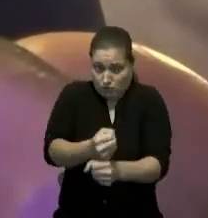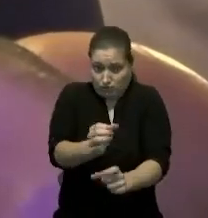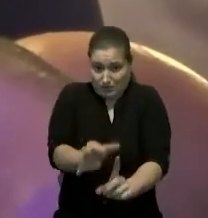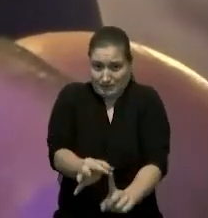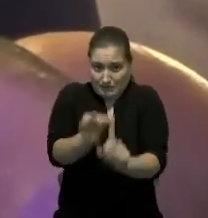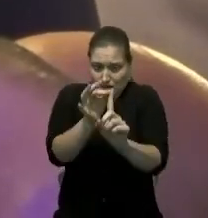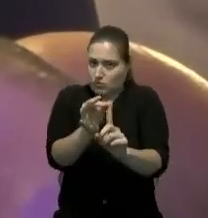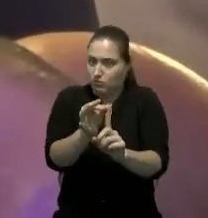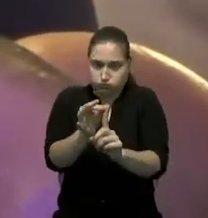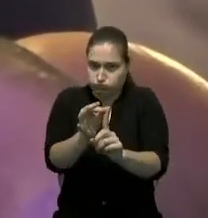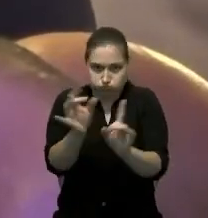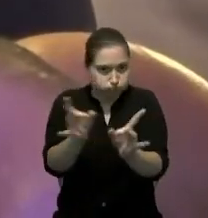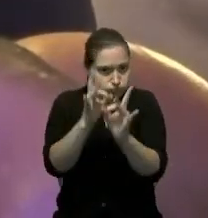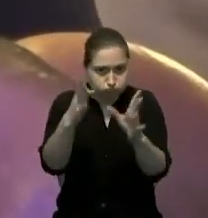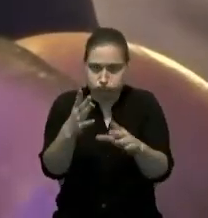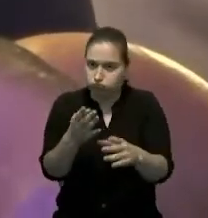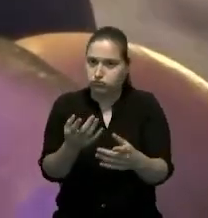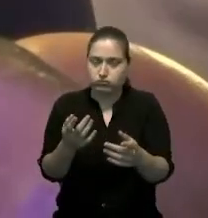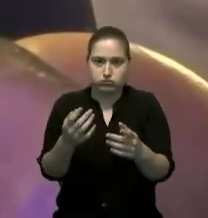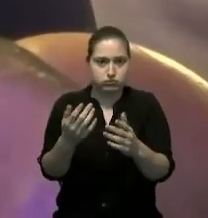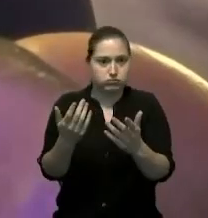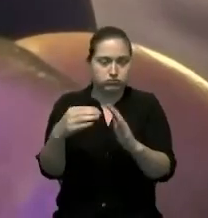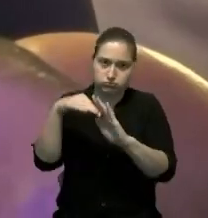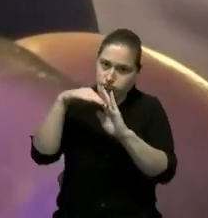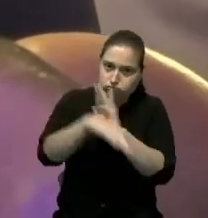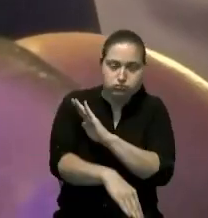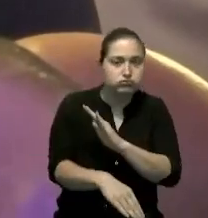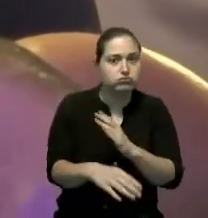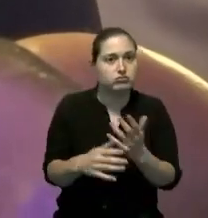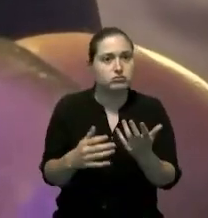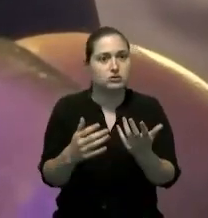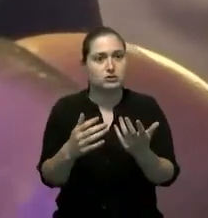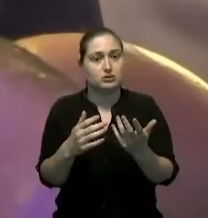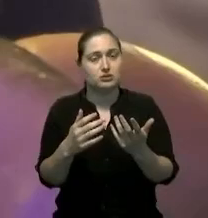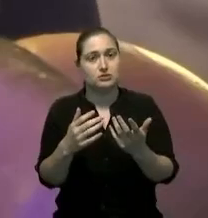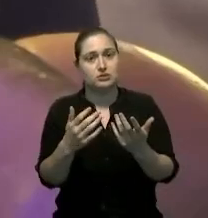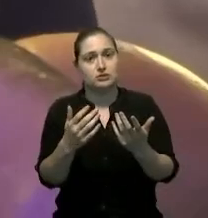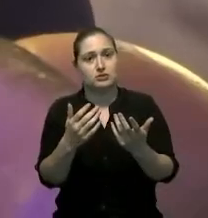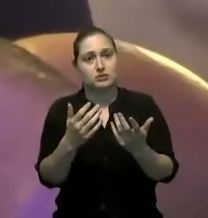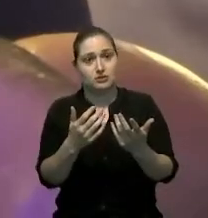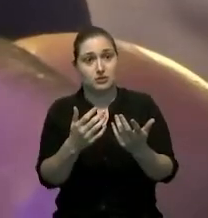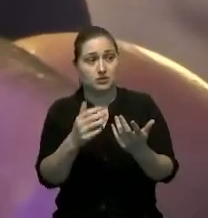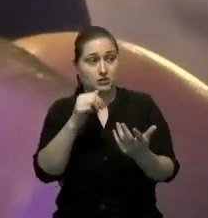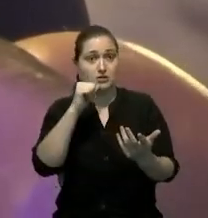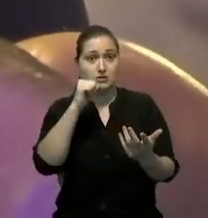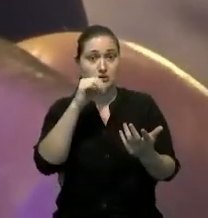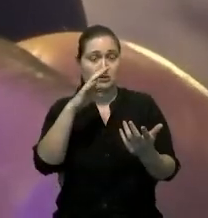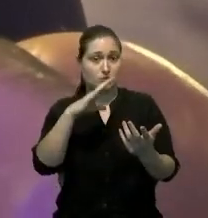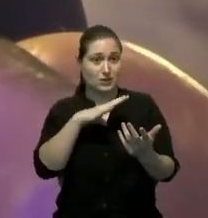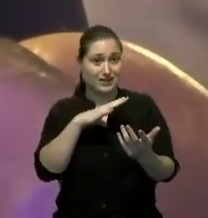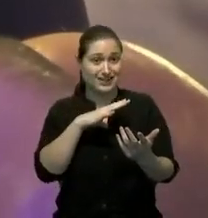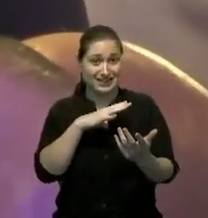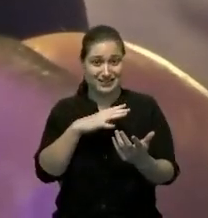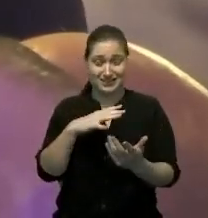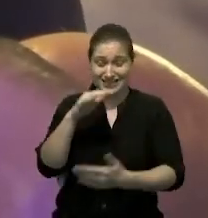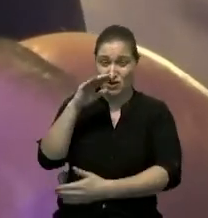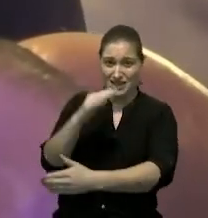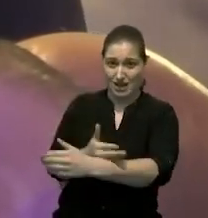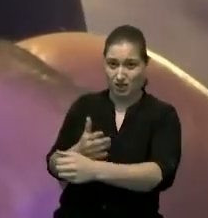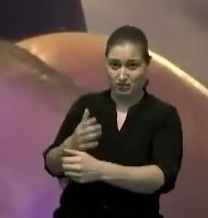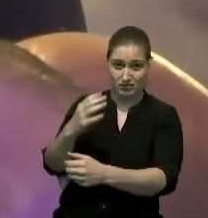agravado los casos de barbarie vimos el caso de la señora que le cercenó la cabeza a su niña